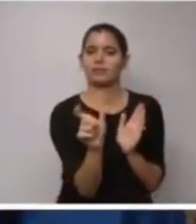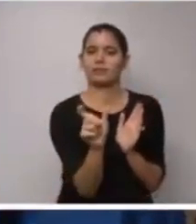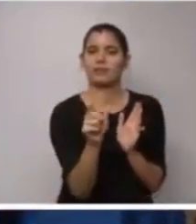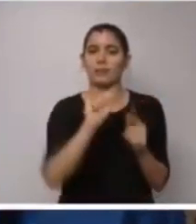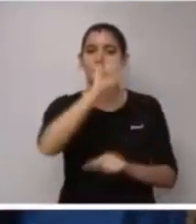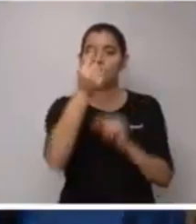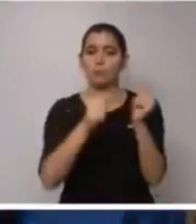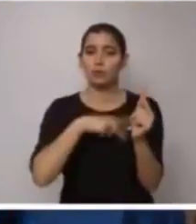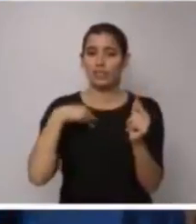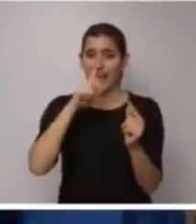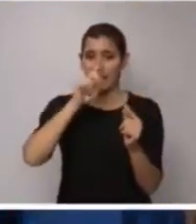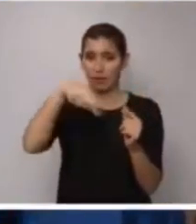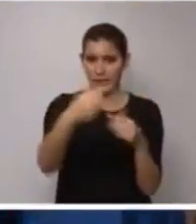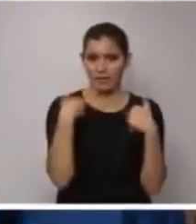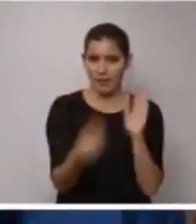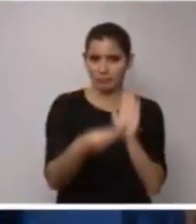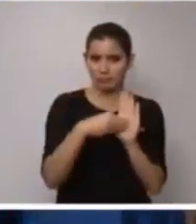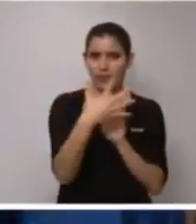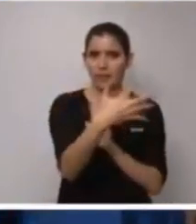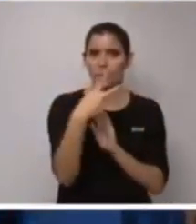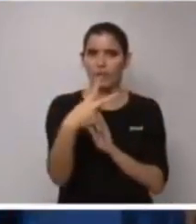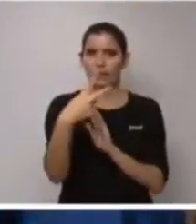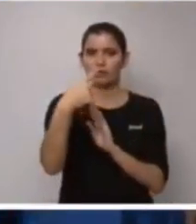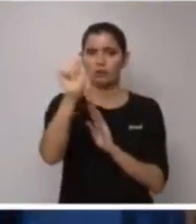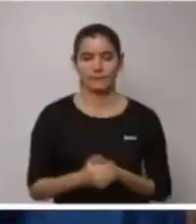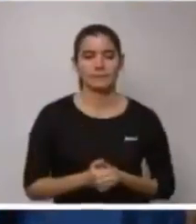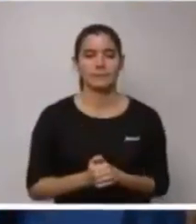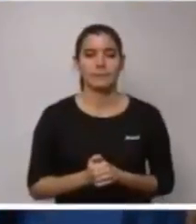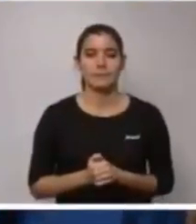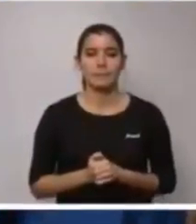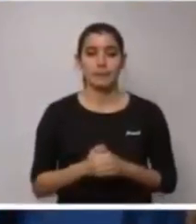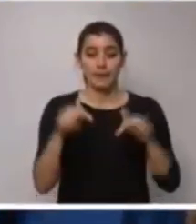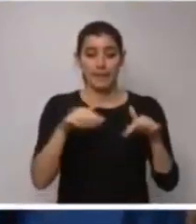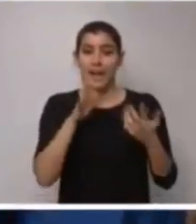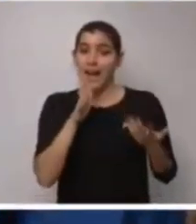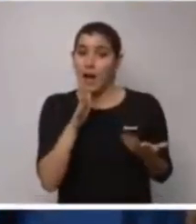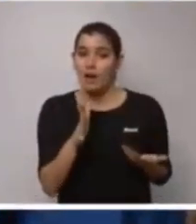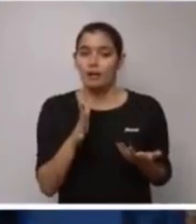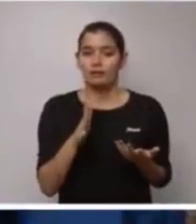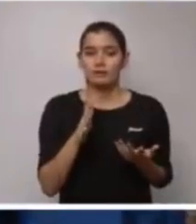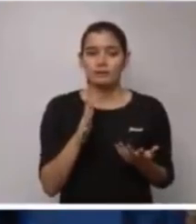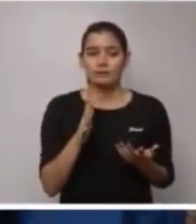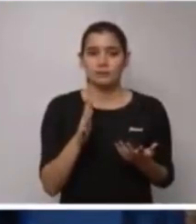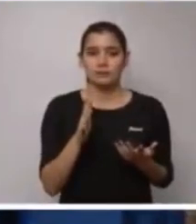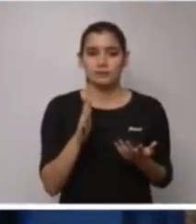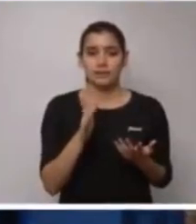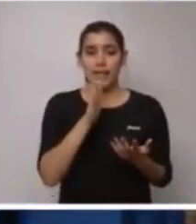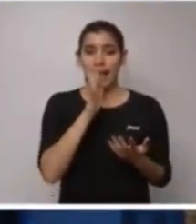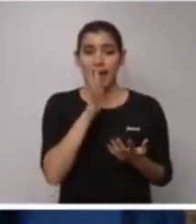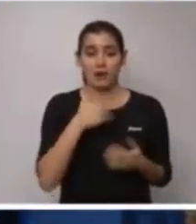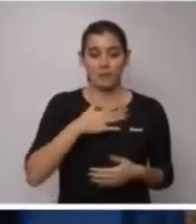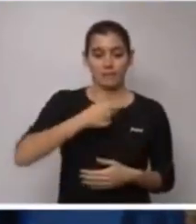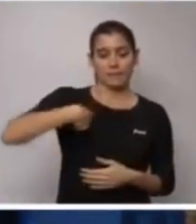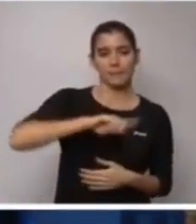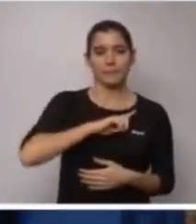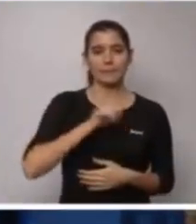presupuestos generales para el año que viene de 52,8 millones. En esta ocasión hemos tenido